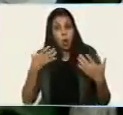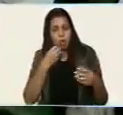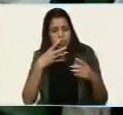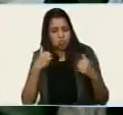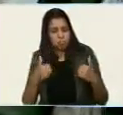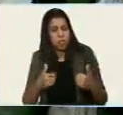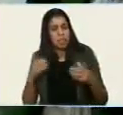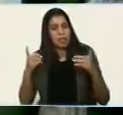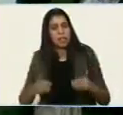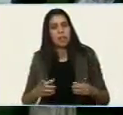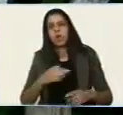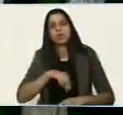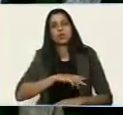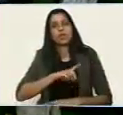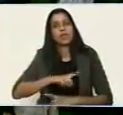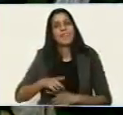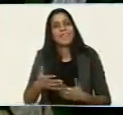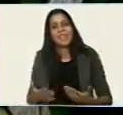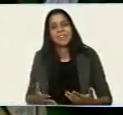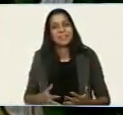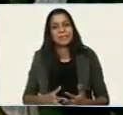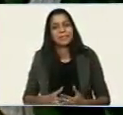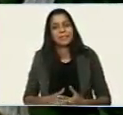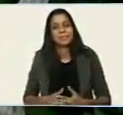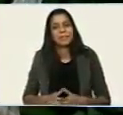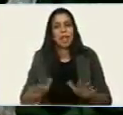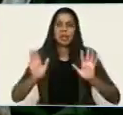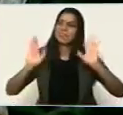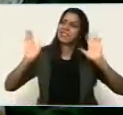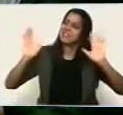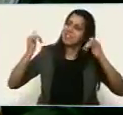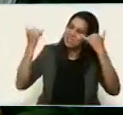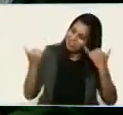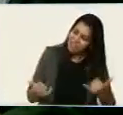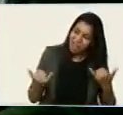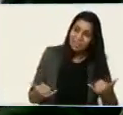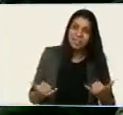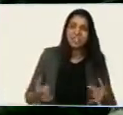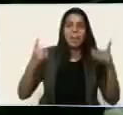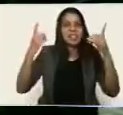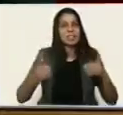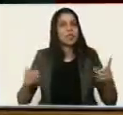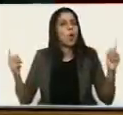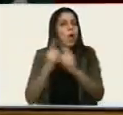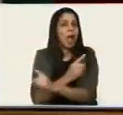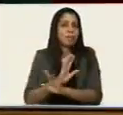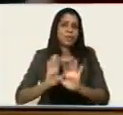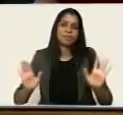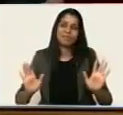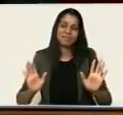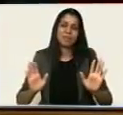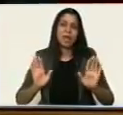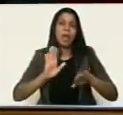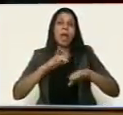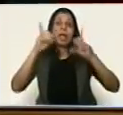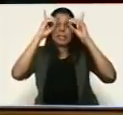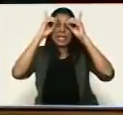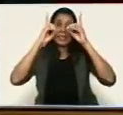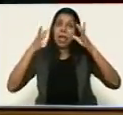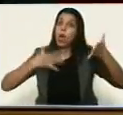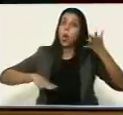tomar, como decimos, ya con ya, pues no tenemos que darle más tiempo porque tiene tareas.